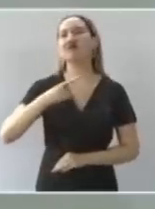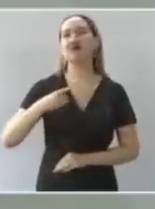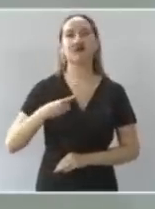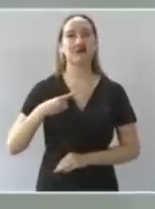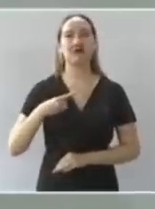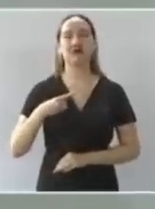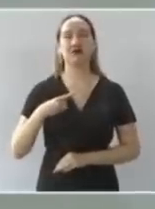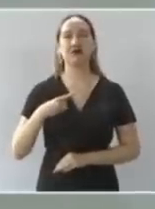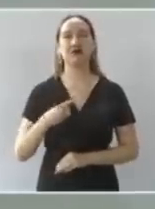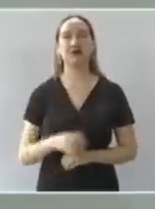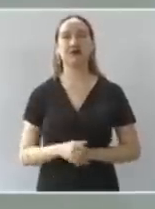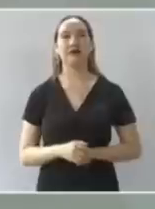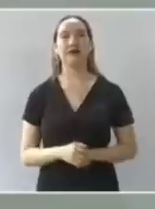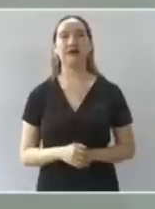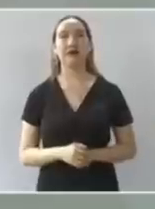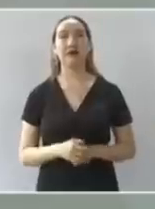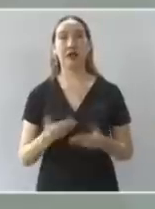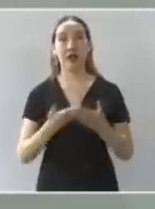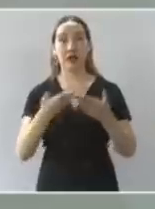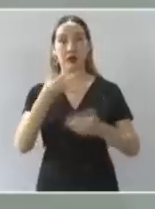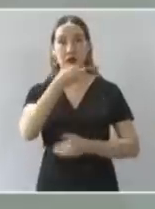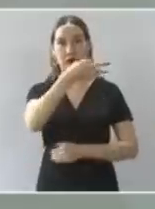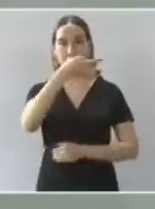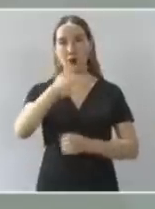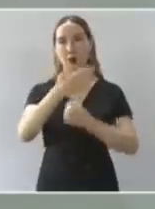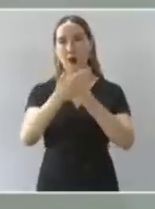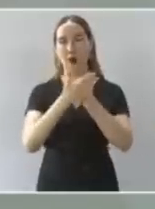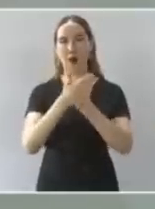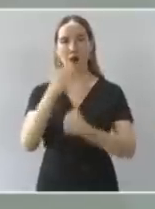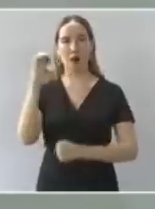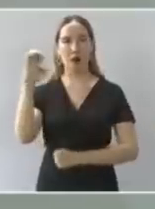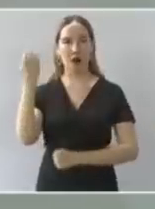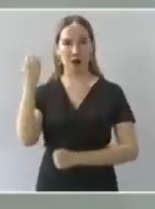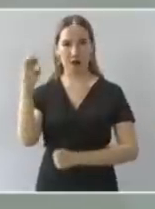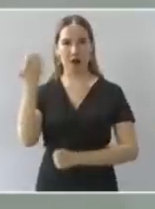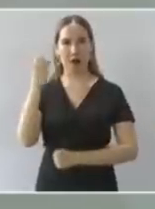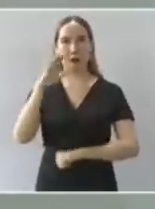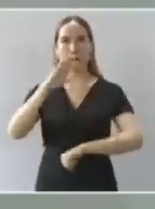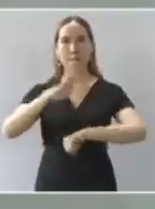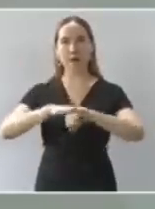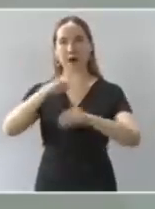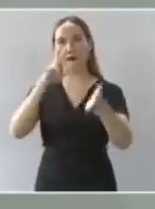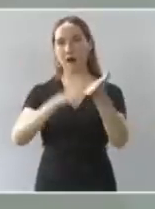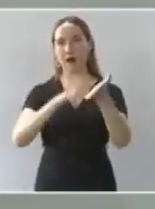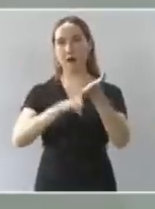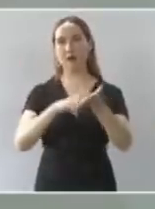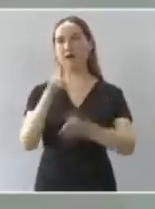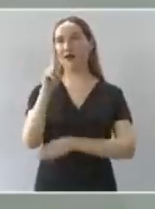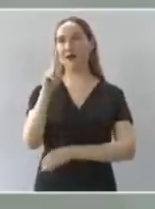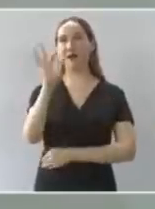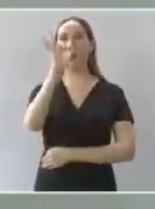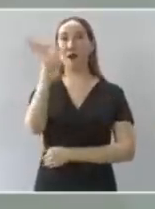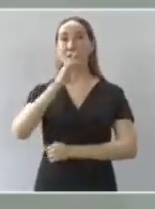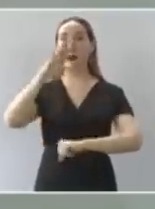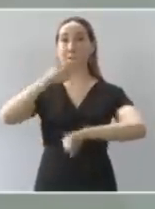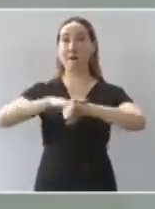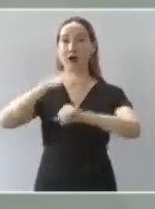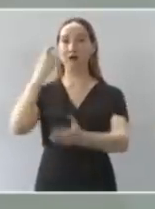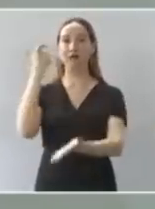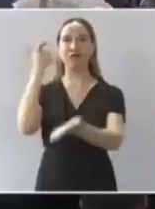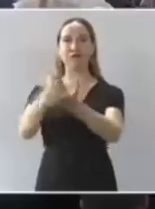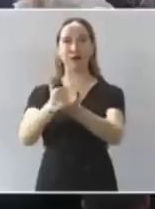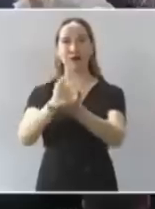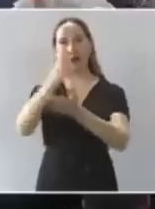informo que en enero aumenta cuando menos 25 por ciento más la